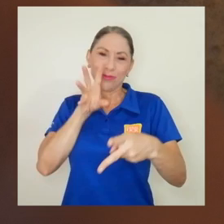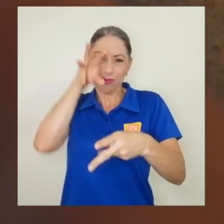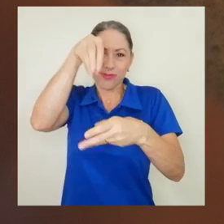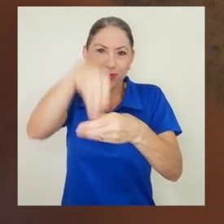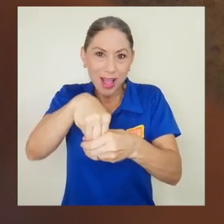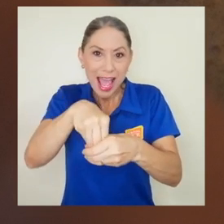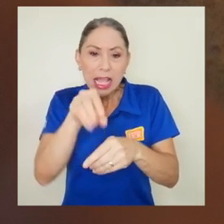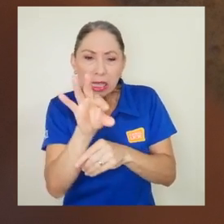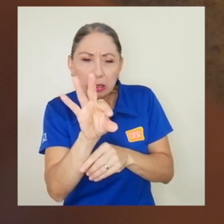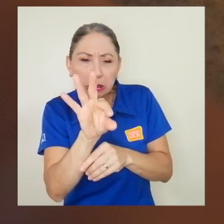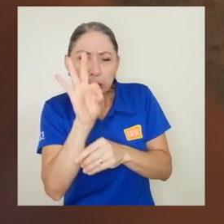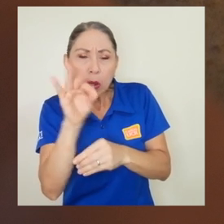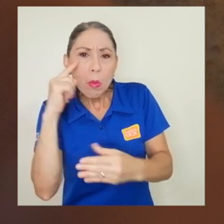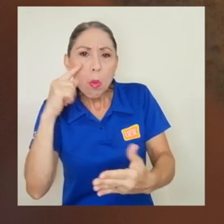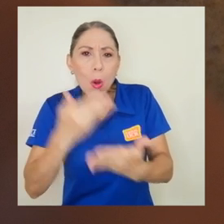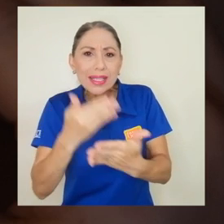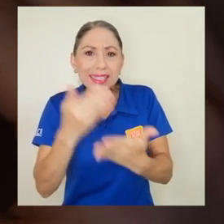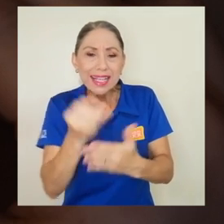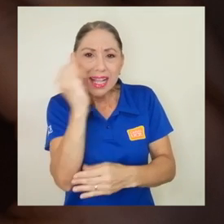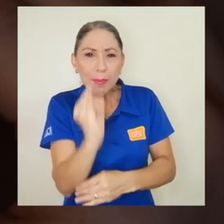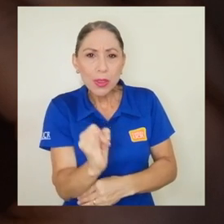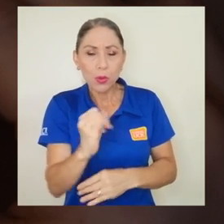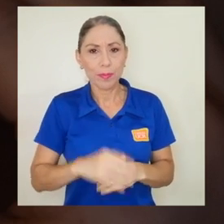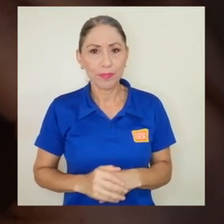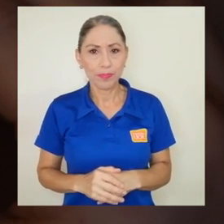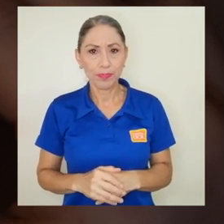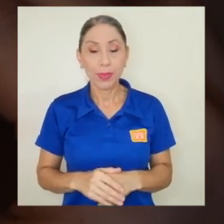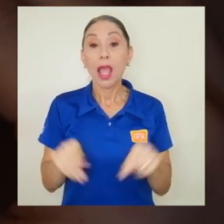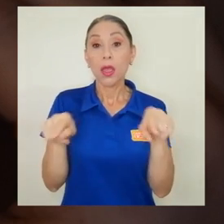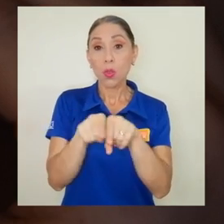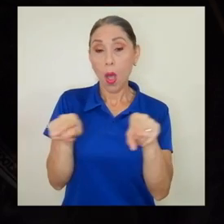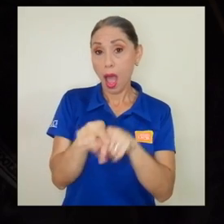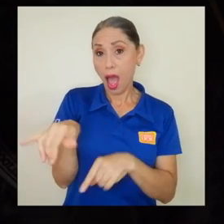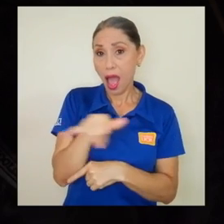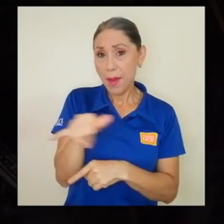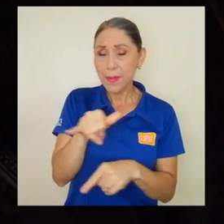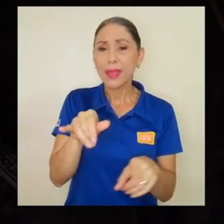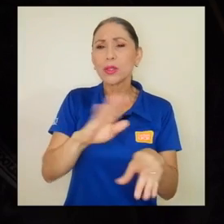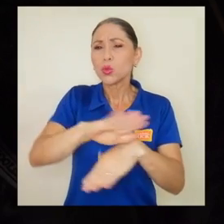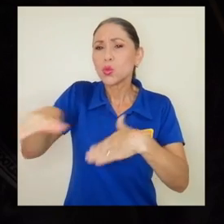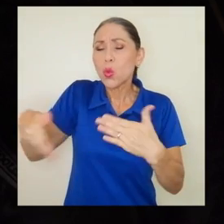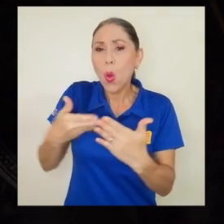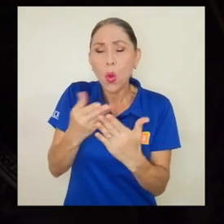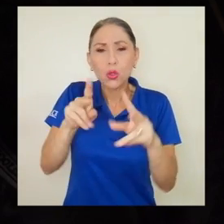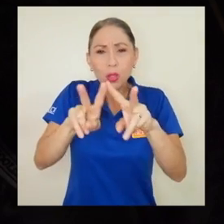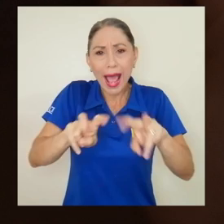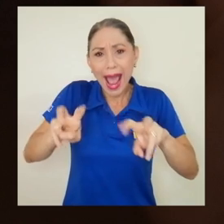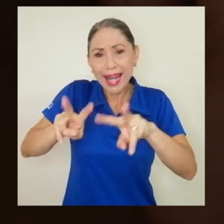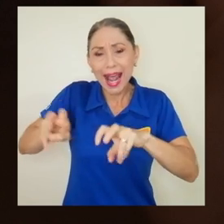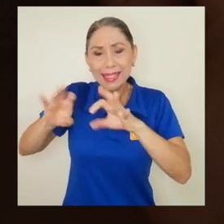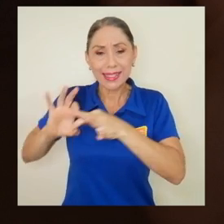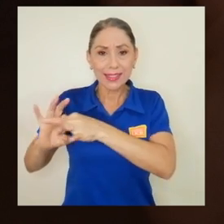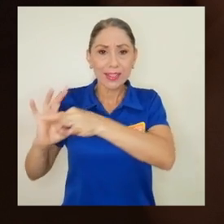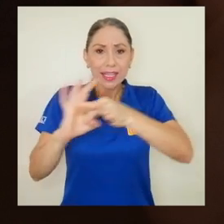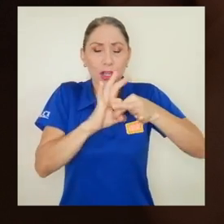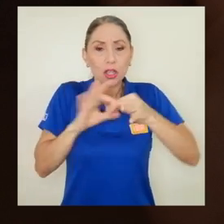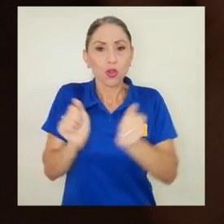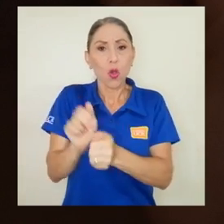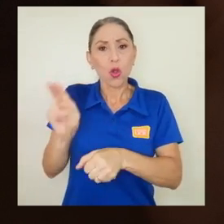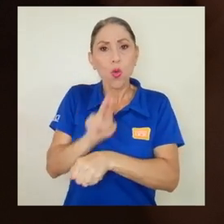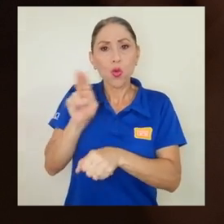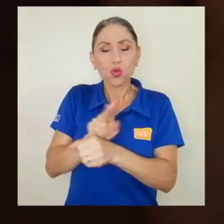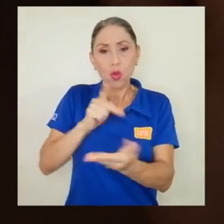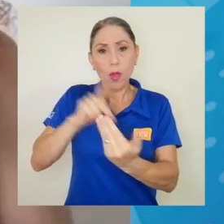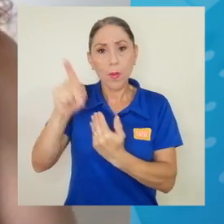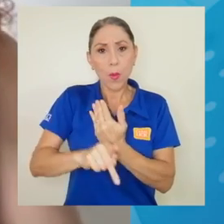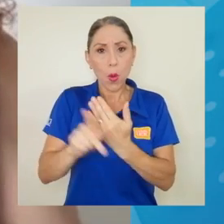extraer muestras de la pintura. Por otro lado, están todos los análisis relacionados con el uso